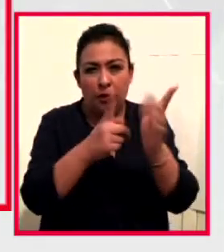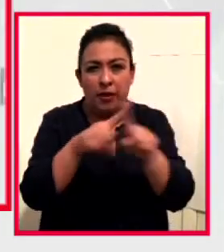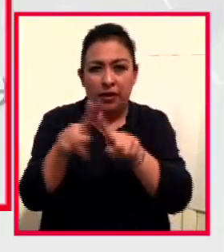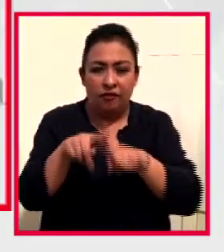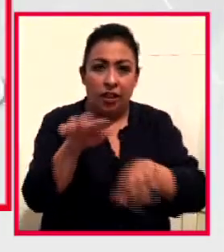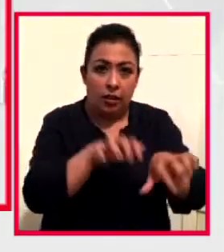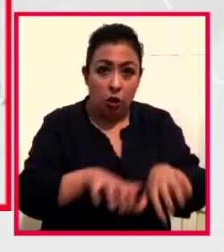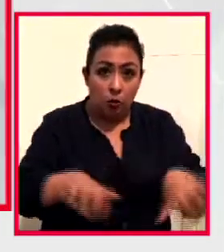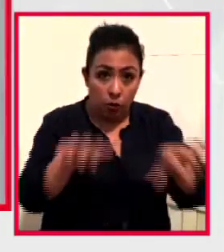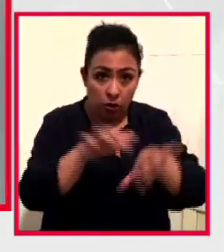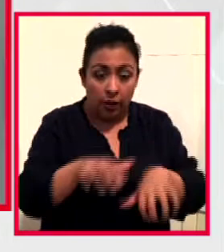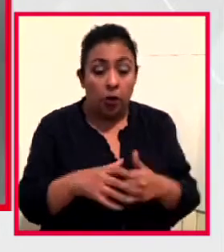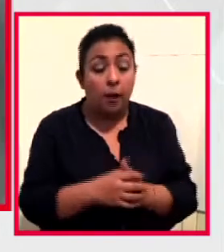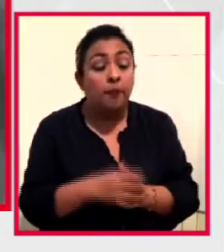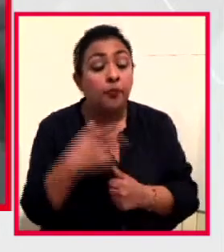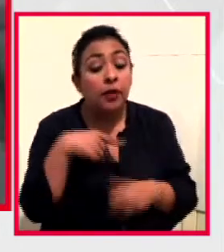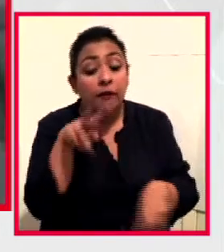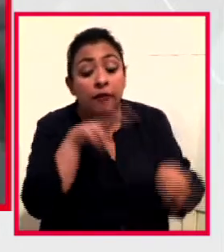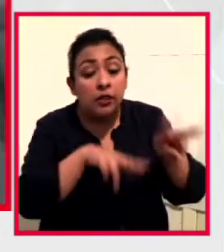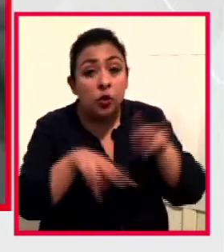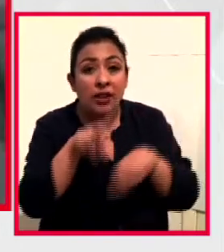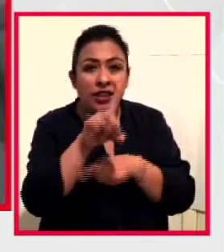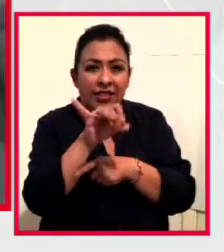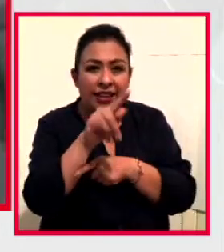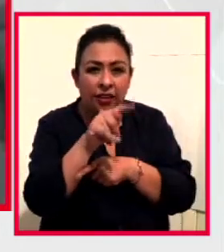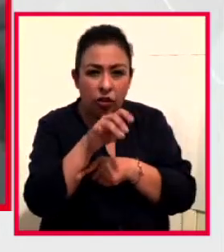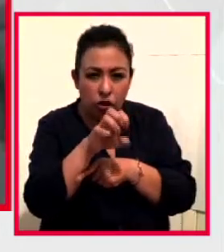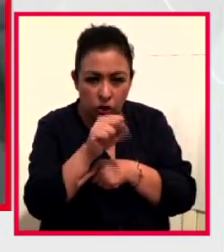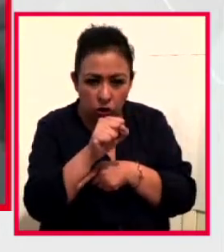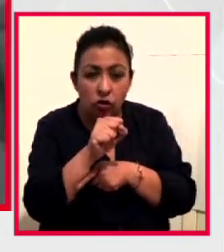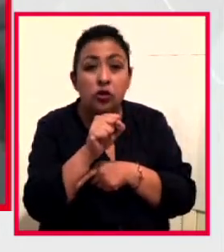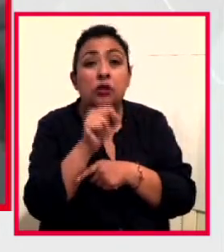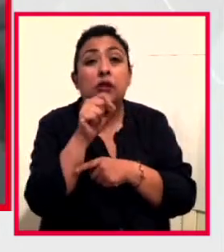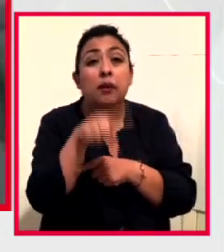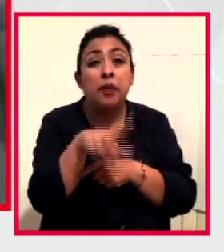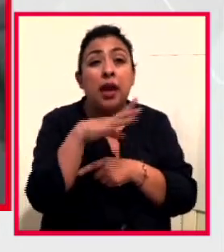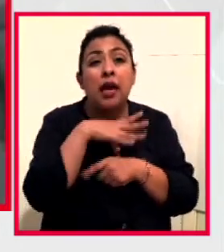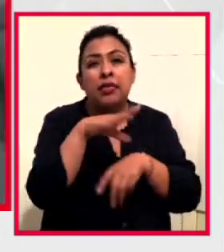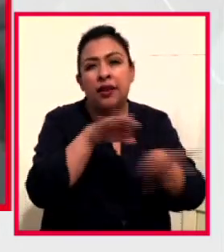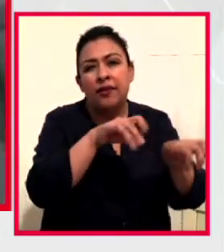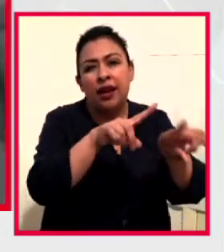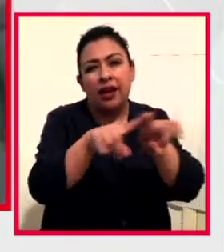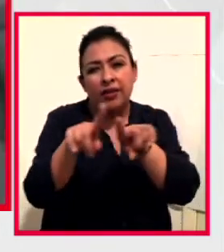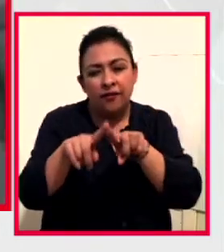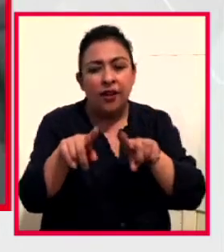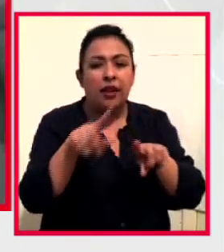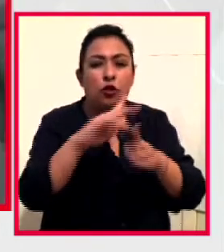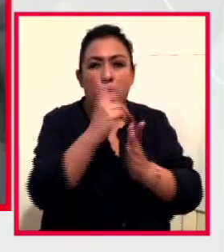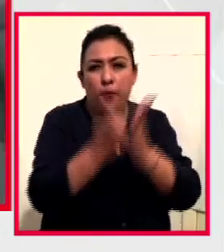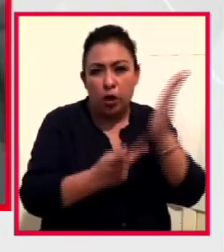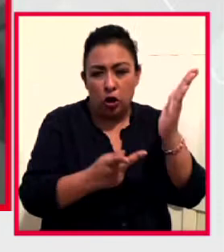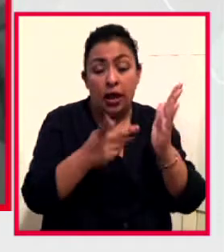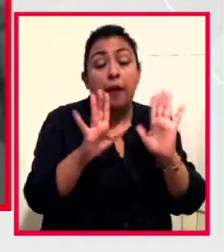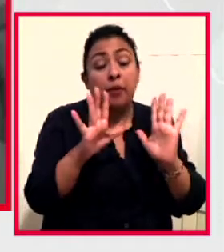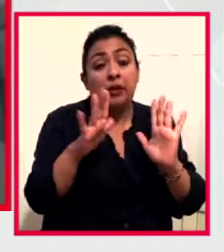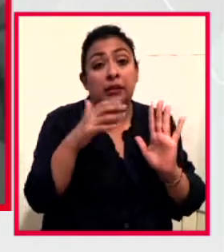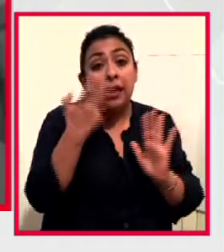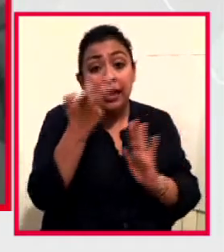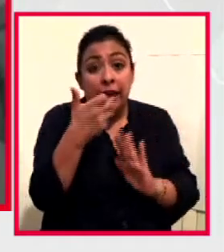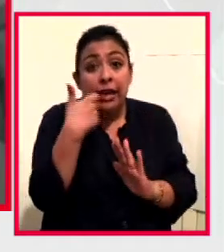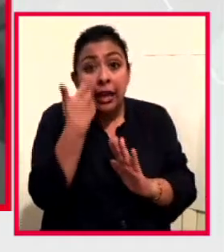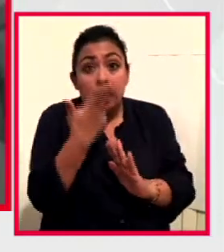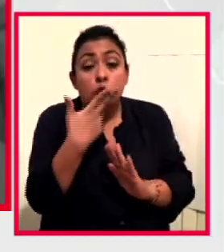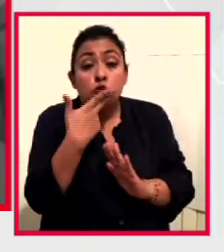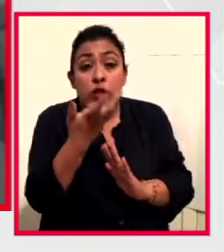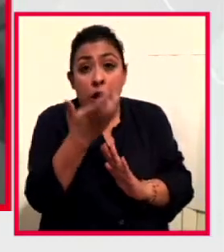Visualización de datos, en donde sí trabajas con distintos softwares y el chiste es justamente aplicar este